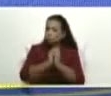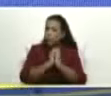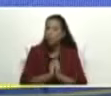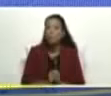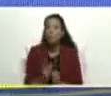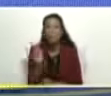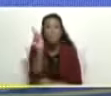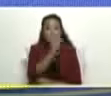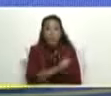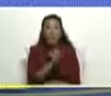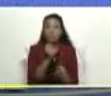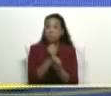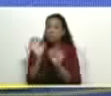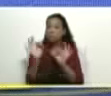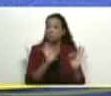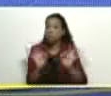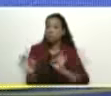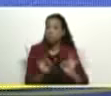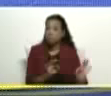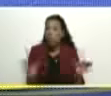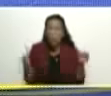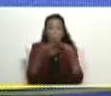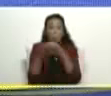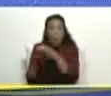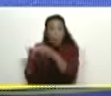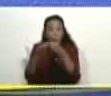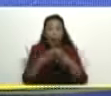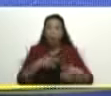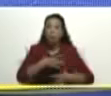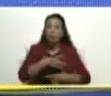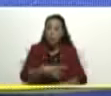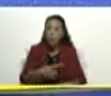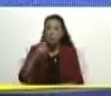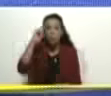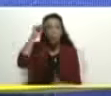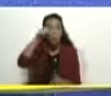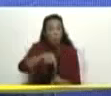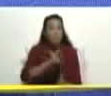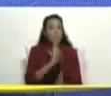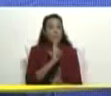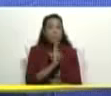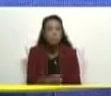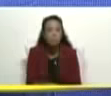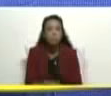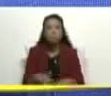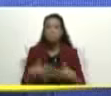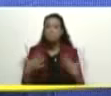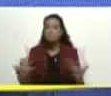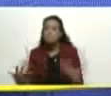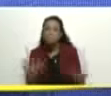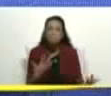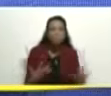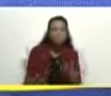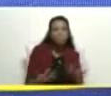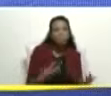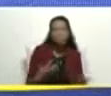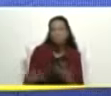estos meses hemos activado un conjunto de iniciativas para darle mayor